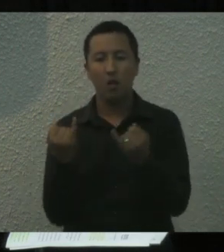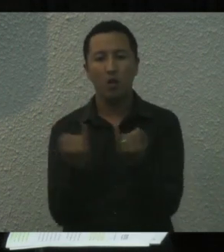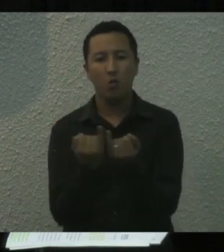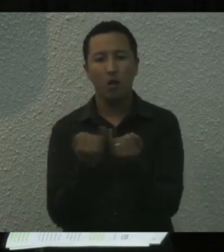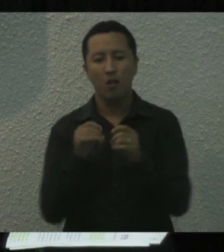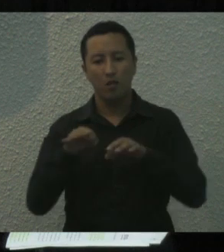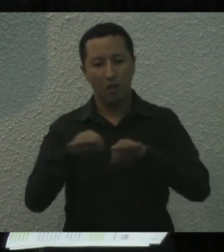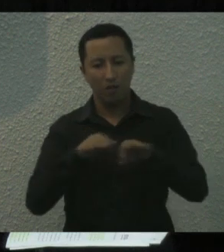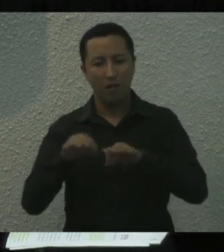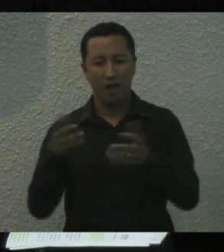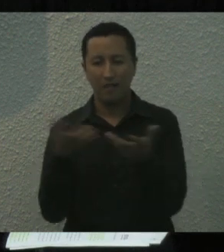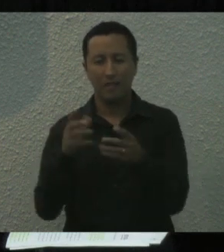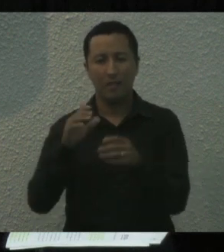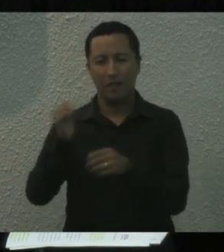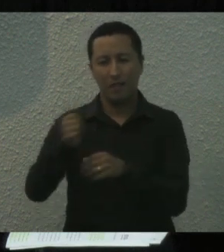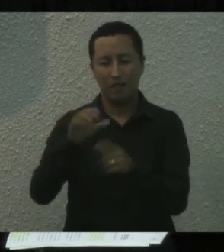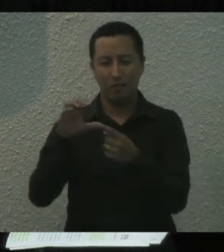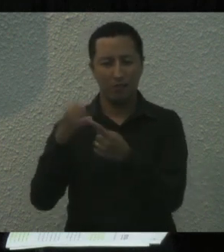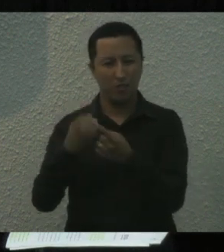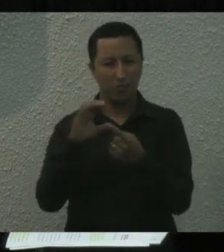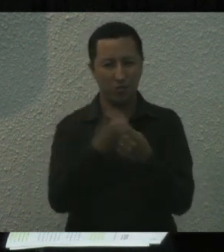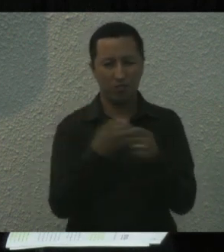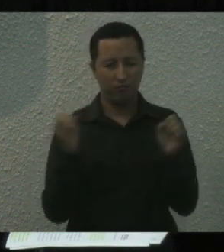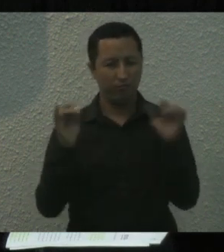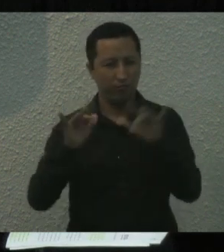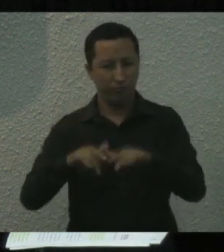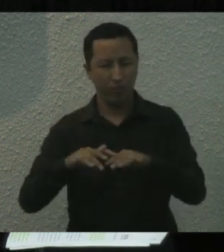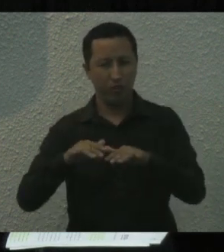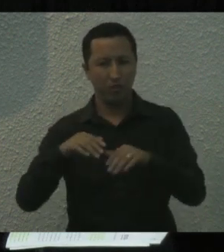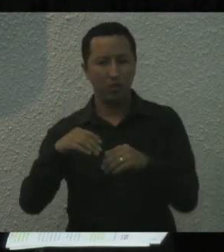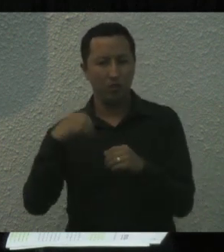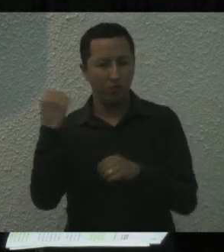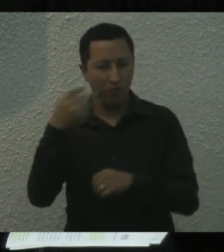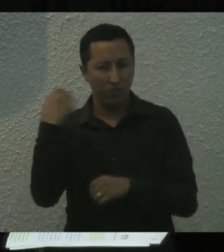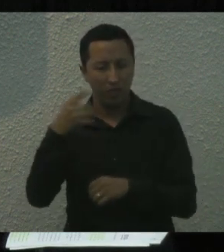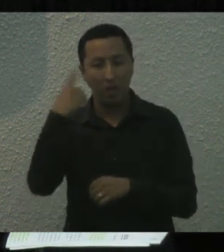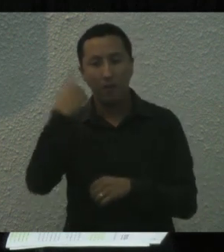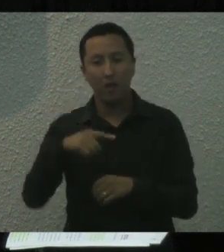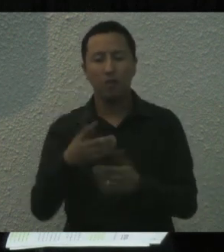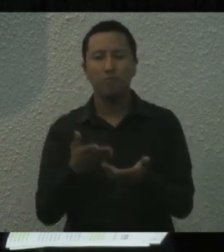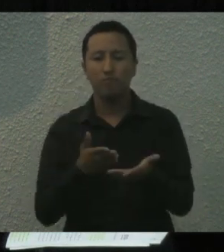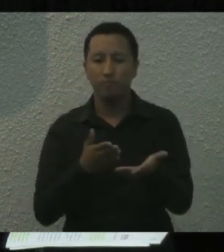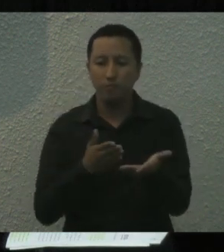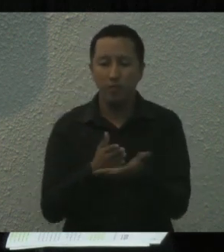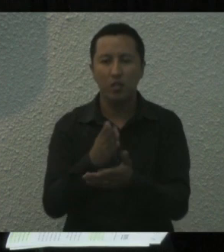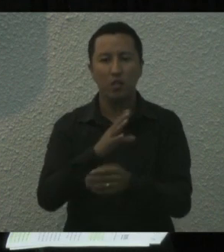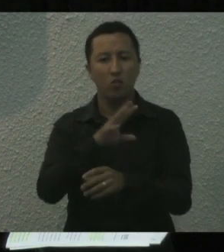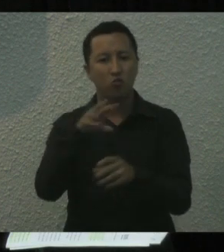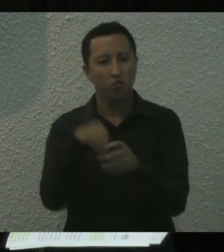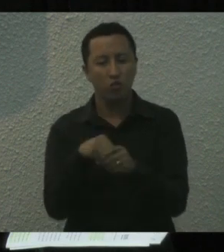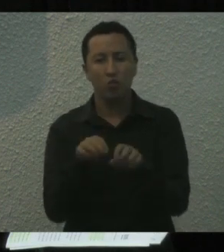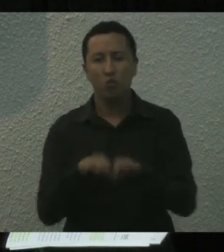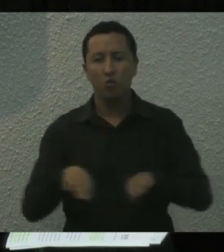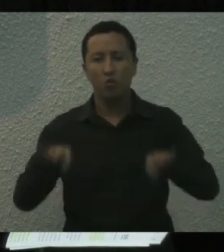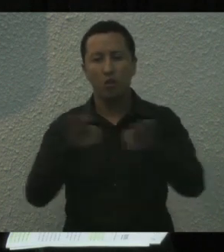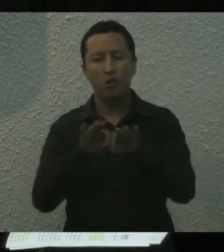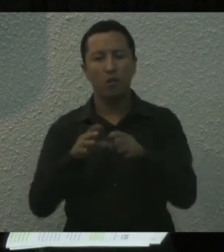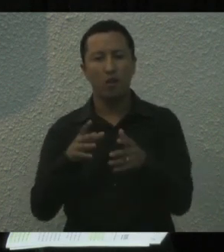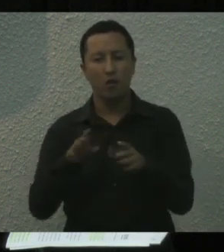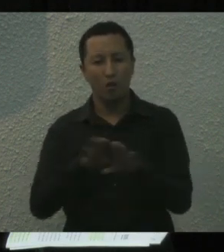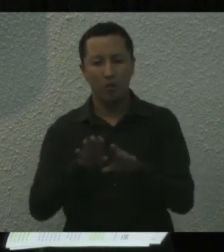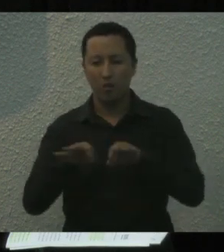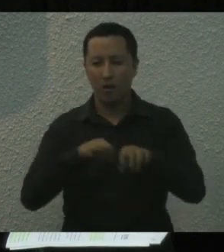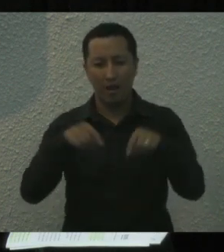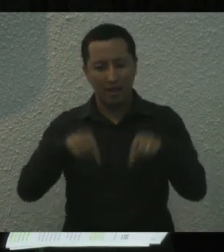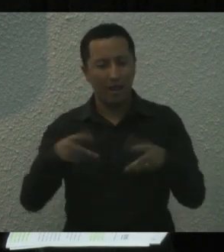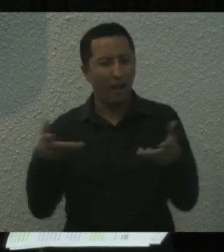trabajo que se realiza en las comisiones de este Congreso, para dar un paso más a la inclusión y dar conocimiento del trabajo legislativo a